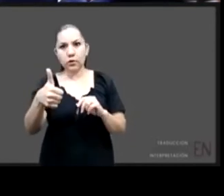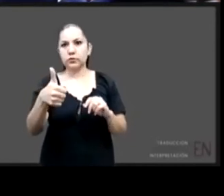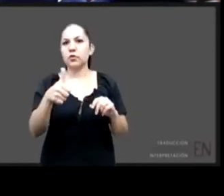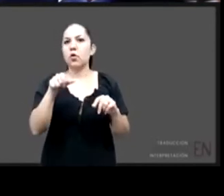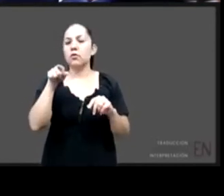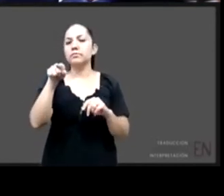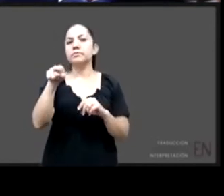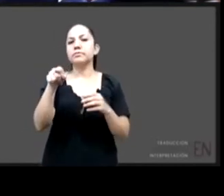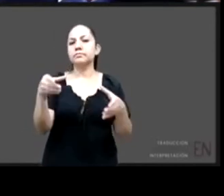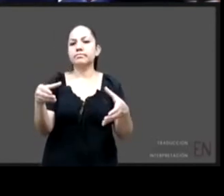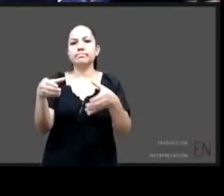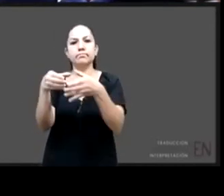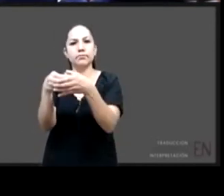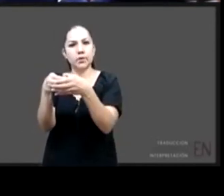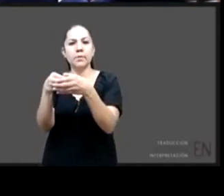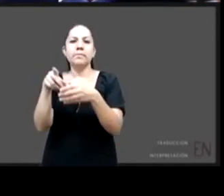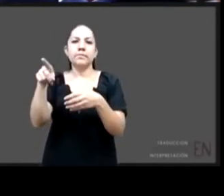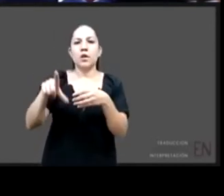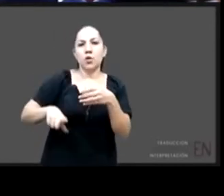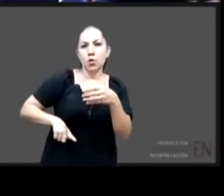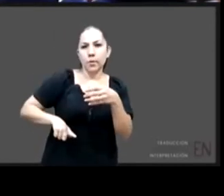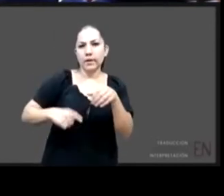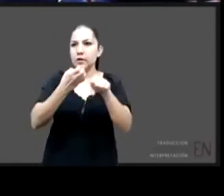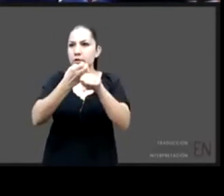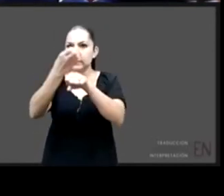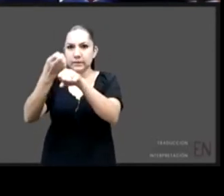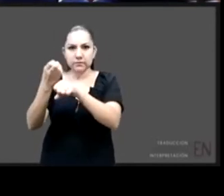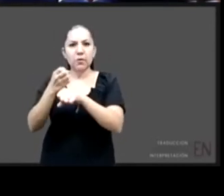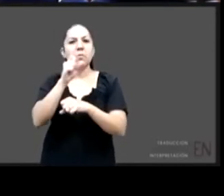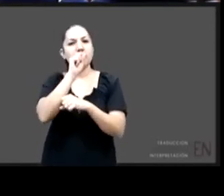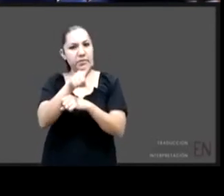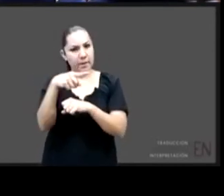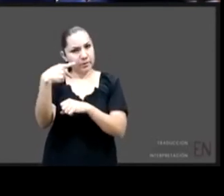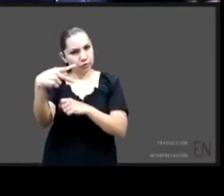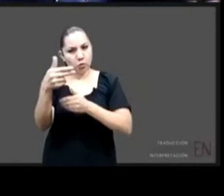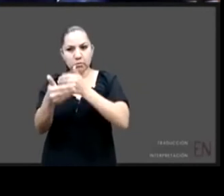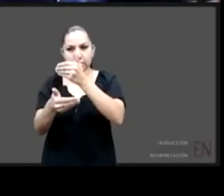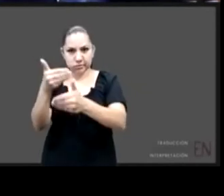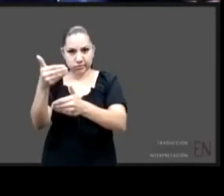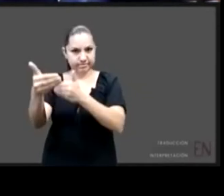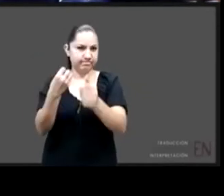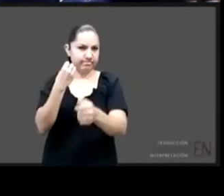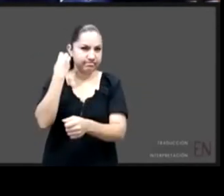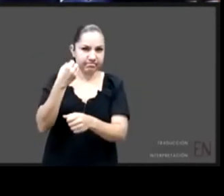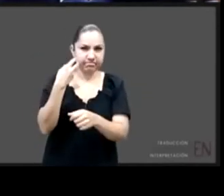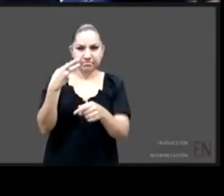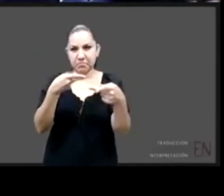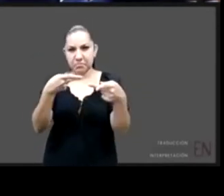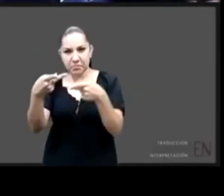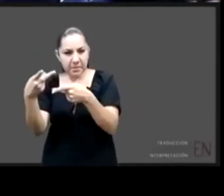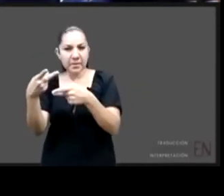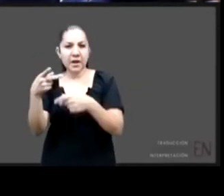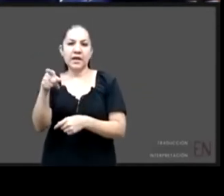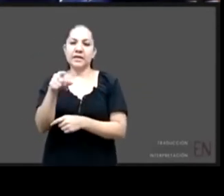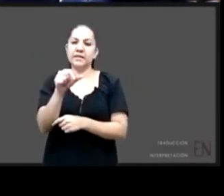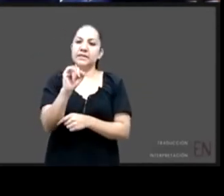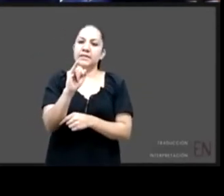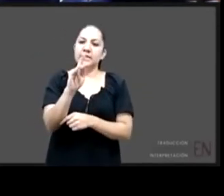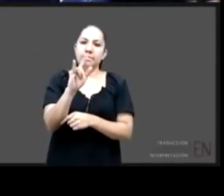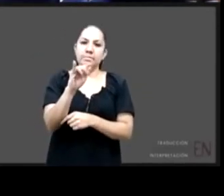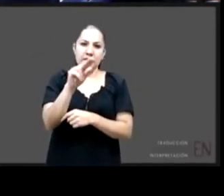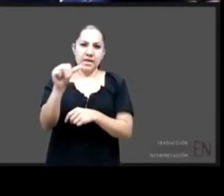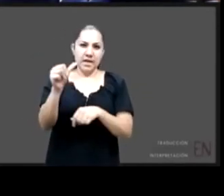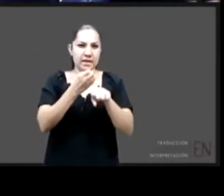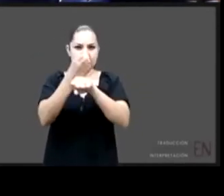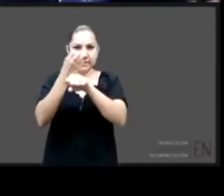gobiernos locales, por sistemas, por los CIPINAS de los estados, por organizaciones también de la